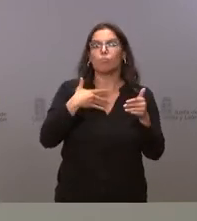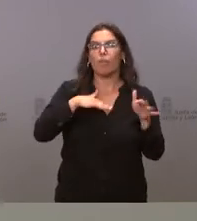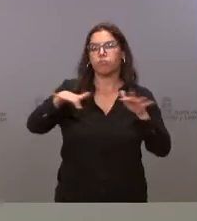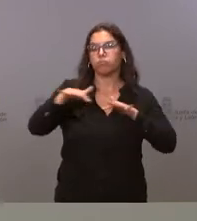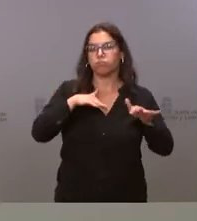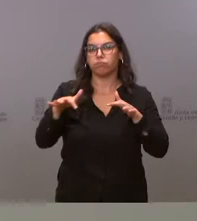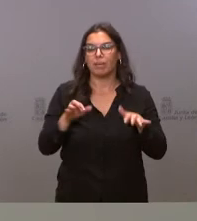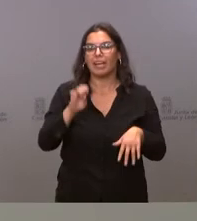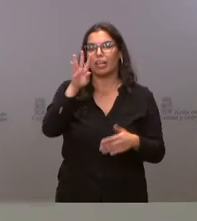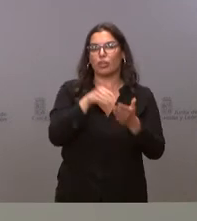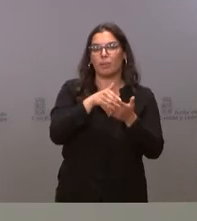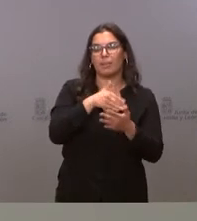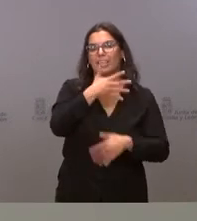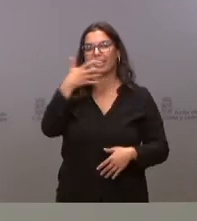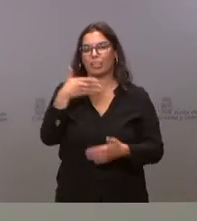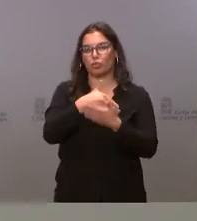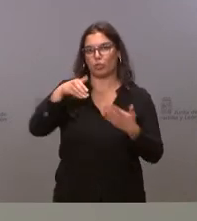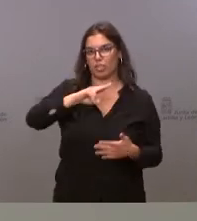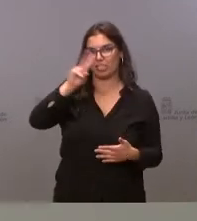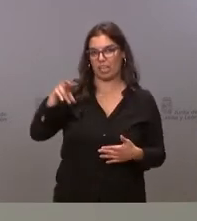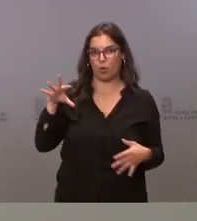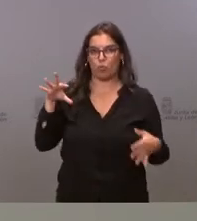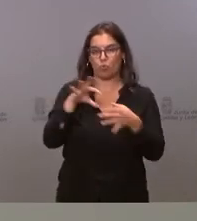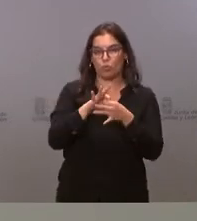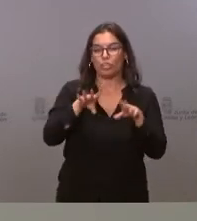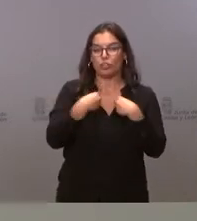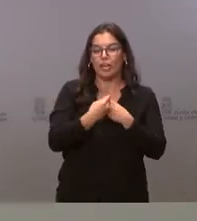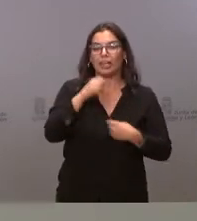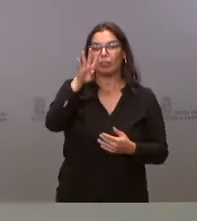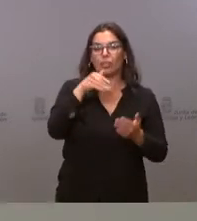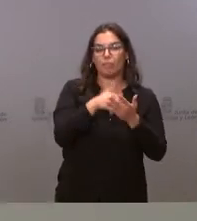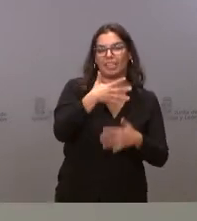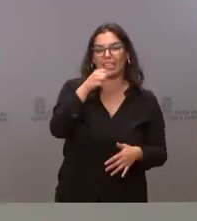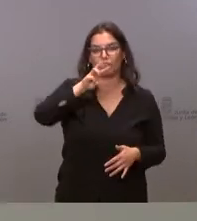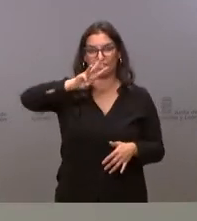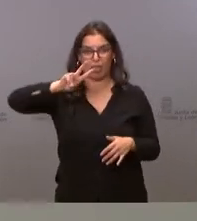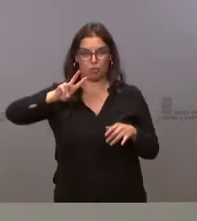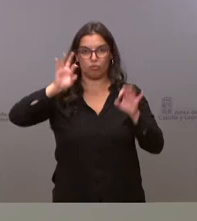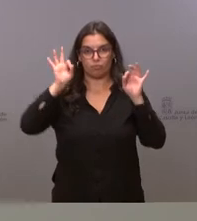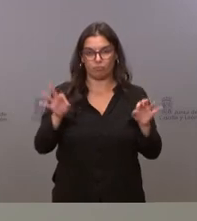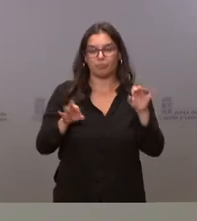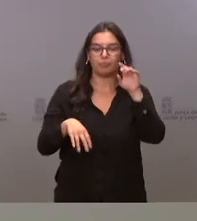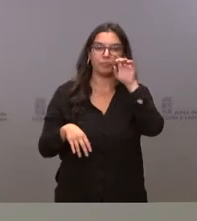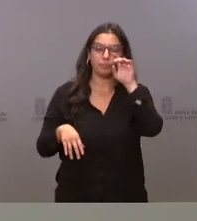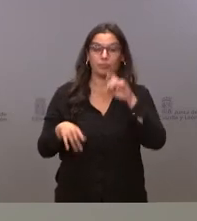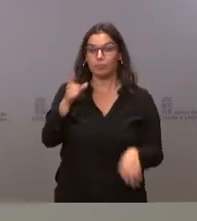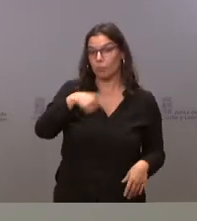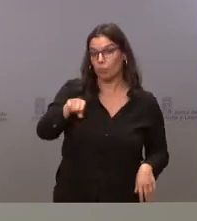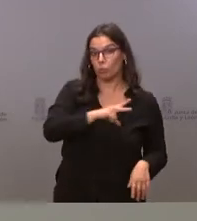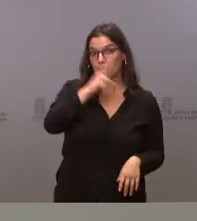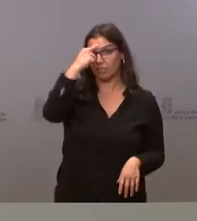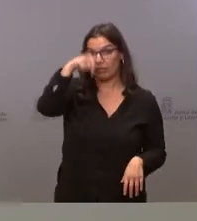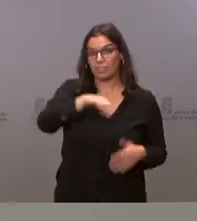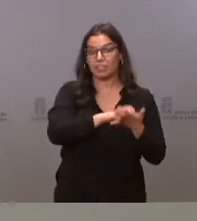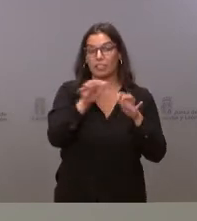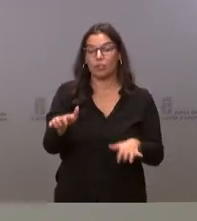14.500 millones de euros, en concreto 14.532. Como saben ustedes, en Castilla y León la mayor parte